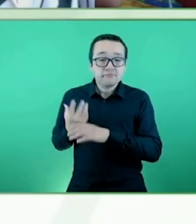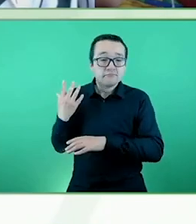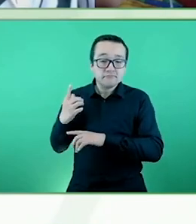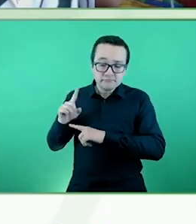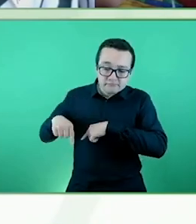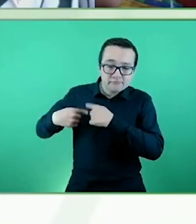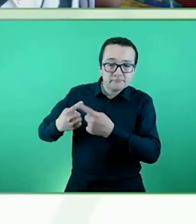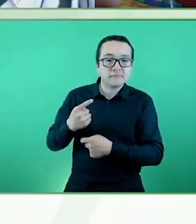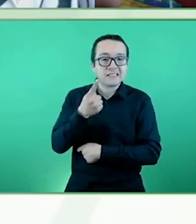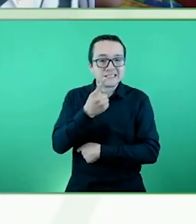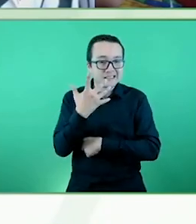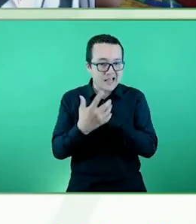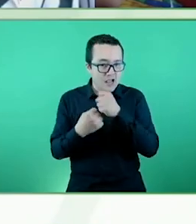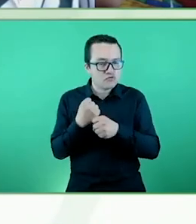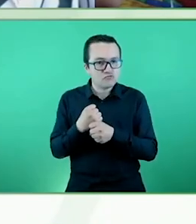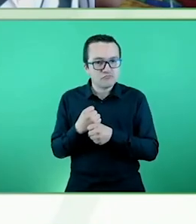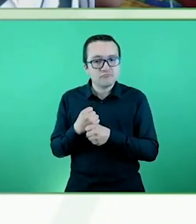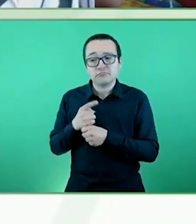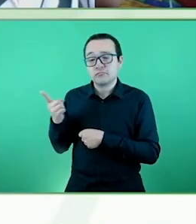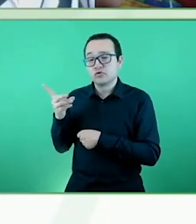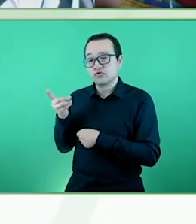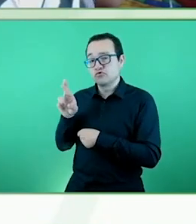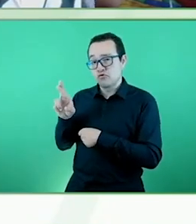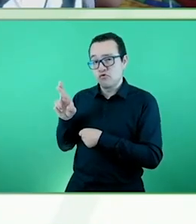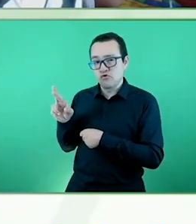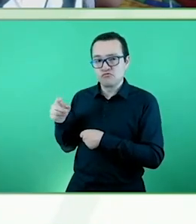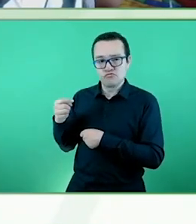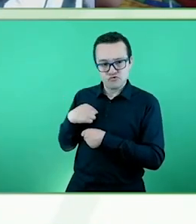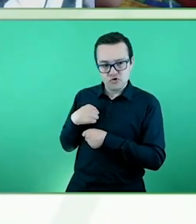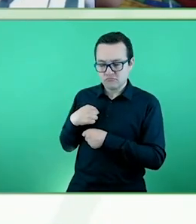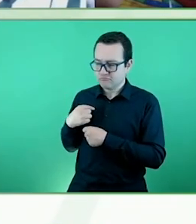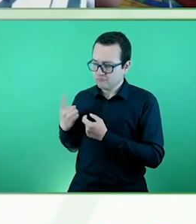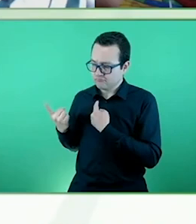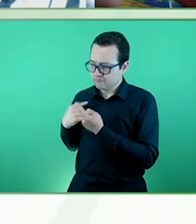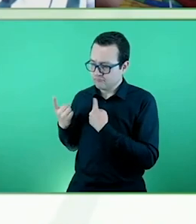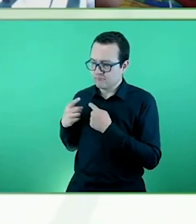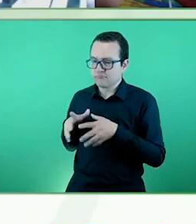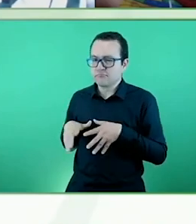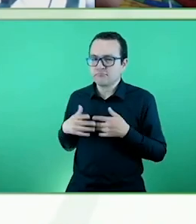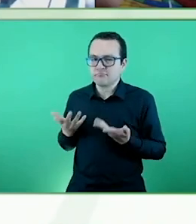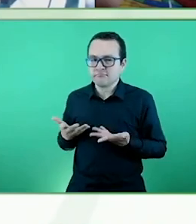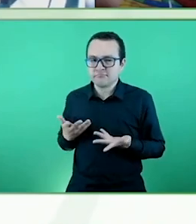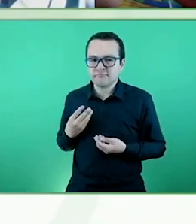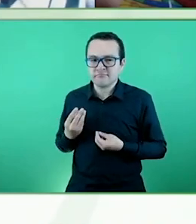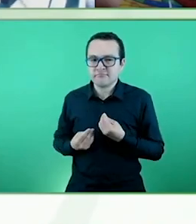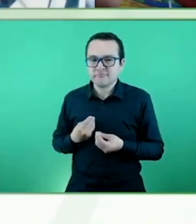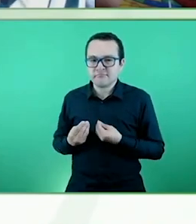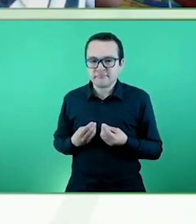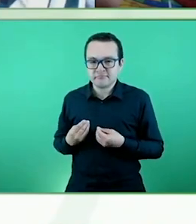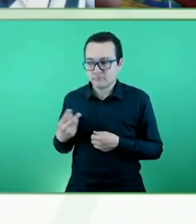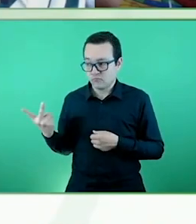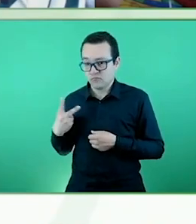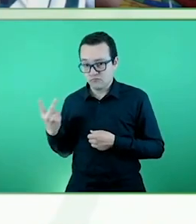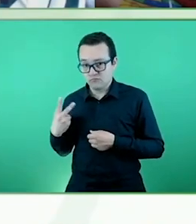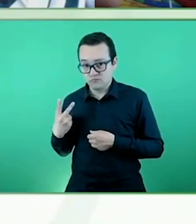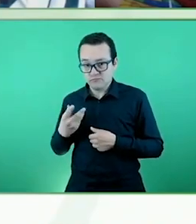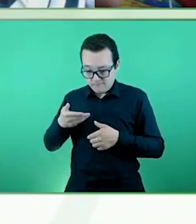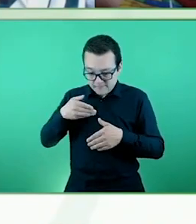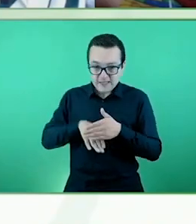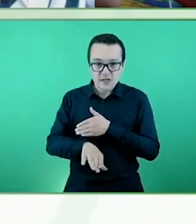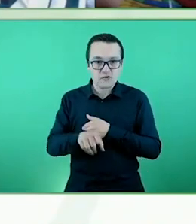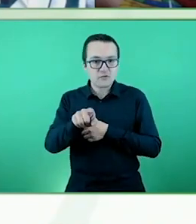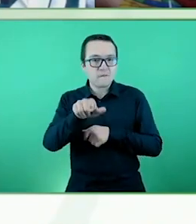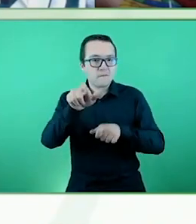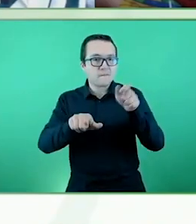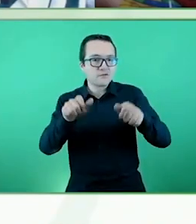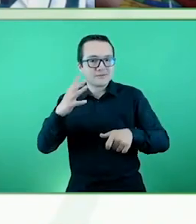hicimos de ¿qué va a pasar? Nosotros somos padres de familia, ambos, de personas con discapacidad intelectual. Y